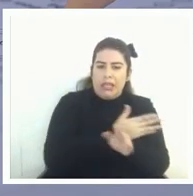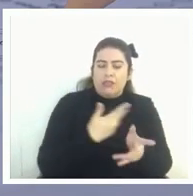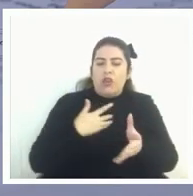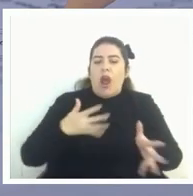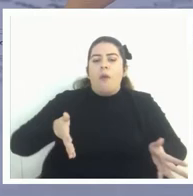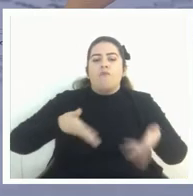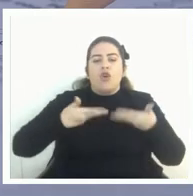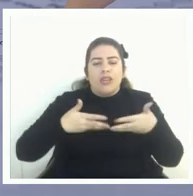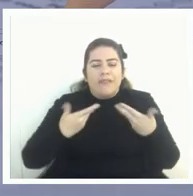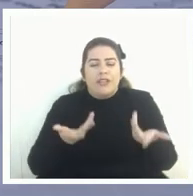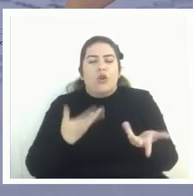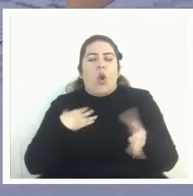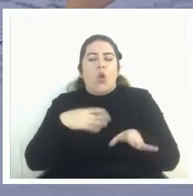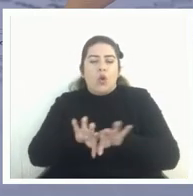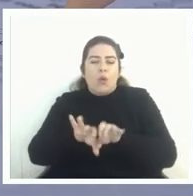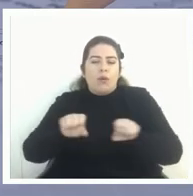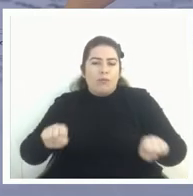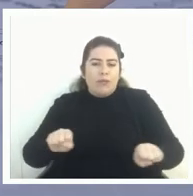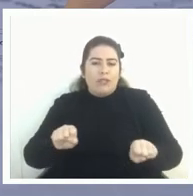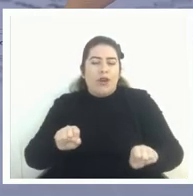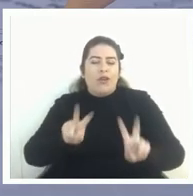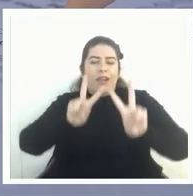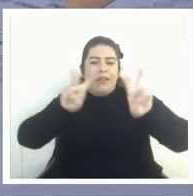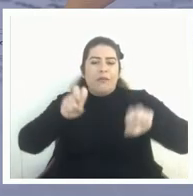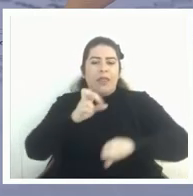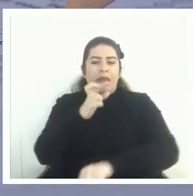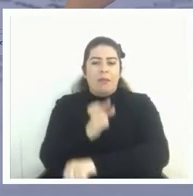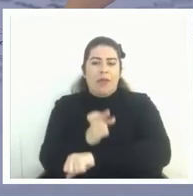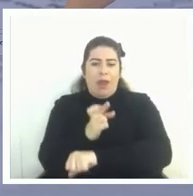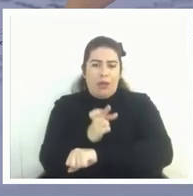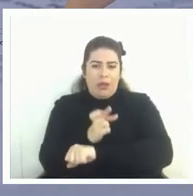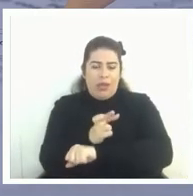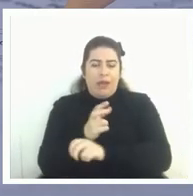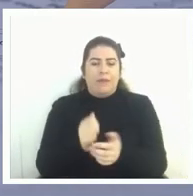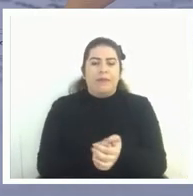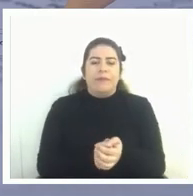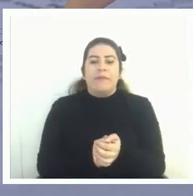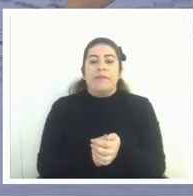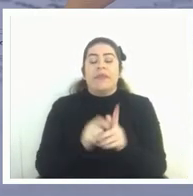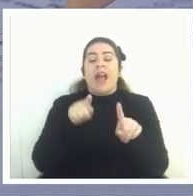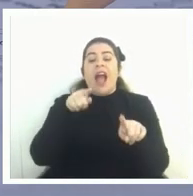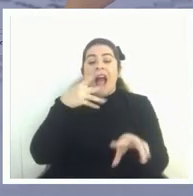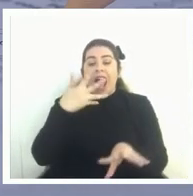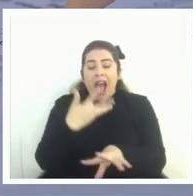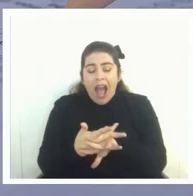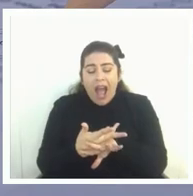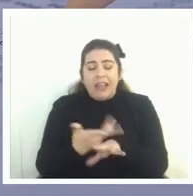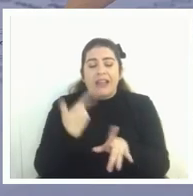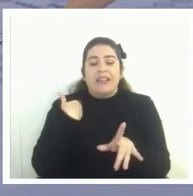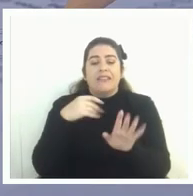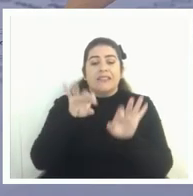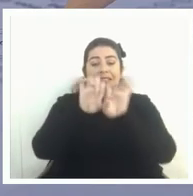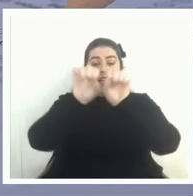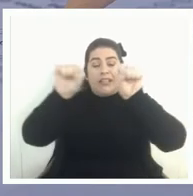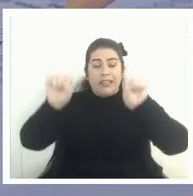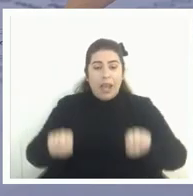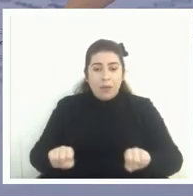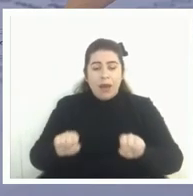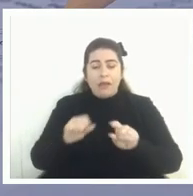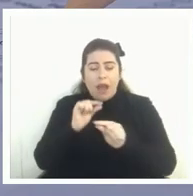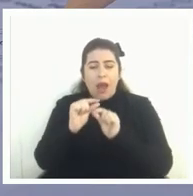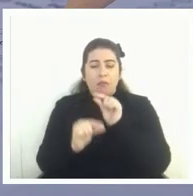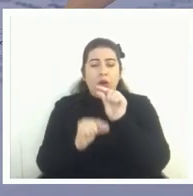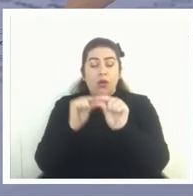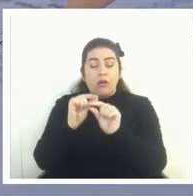un compromiso con la pedagogía entonces hay en el sistema ya luces de algo nosotros a partir del año